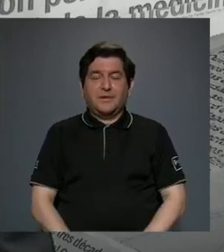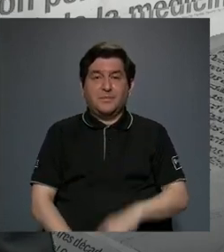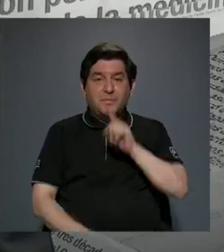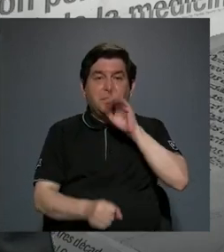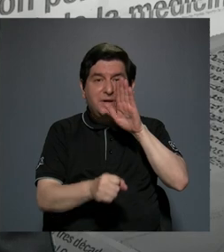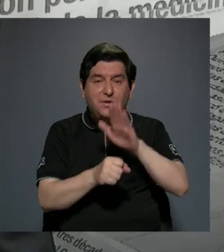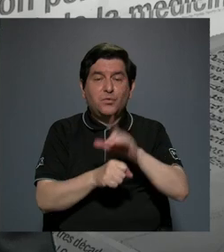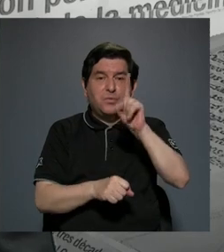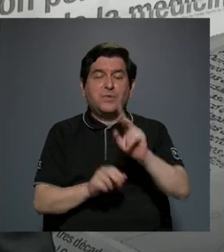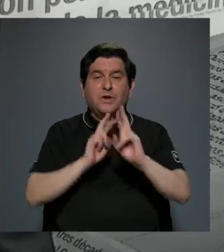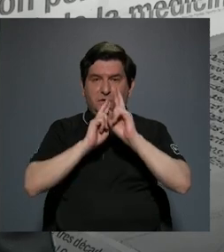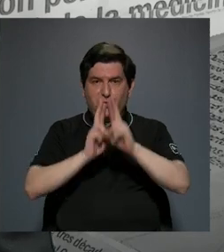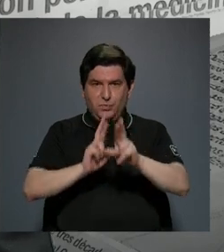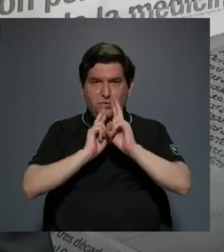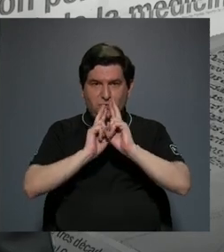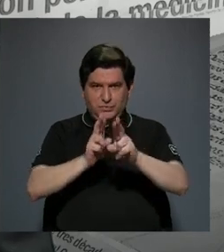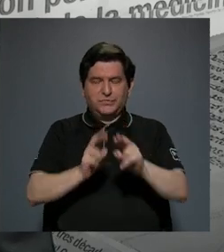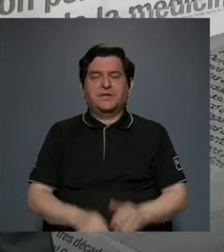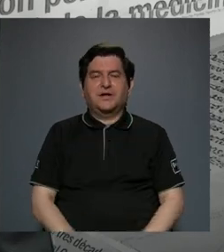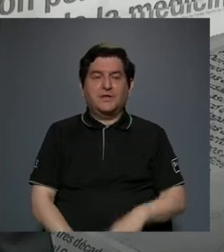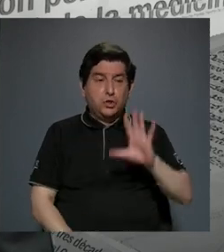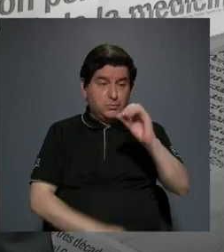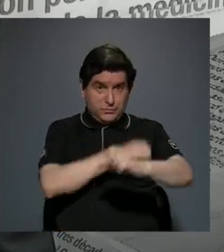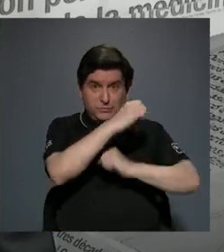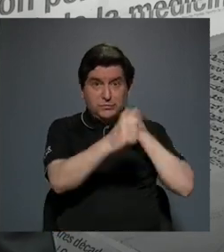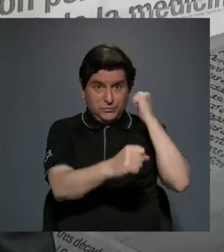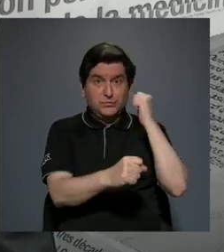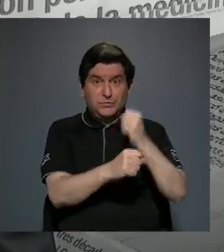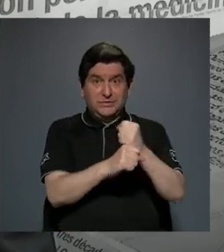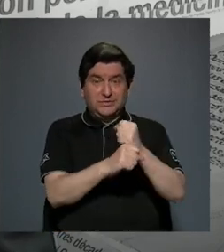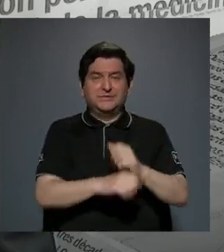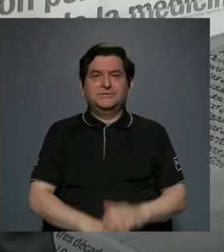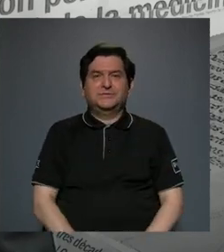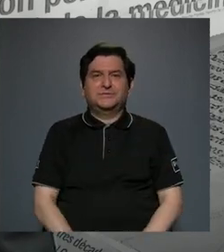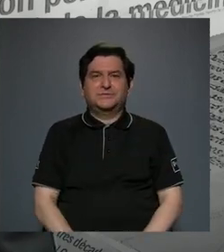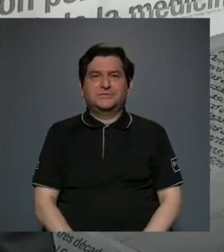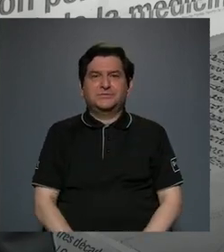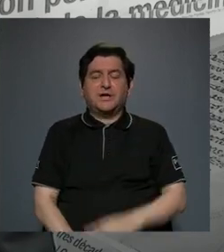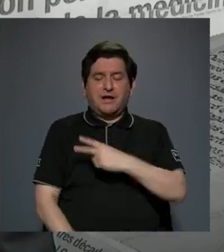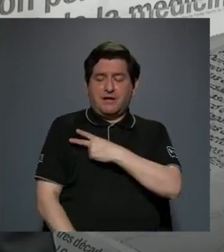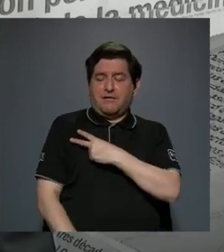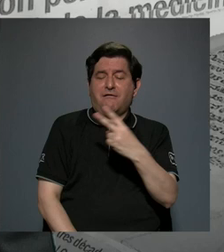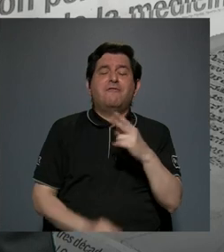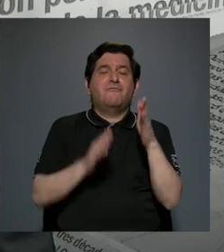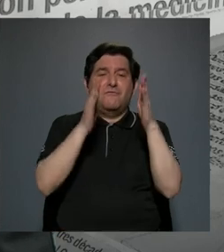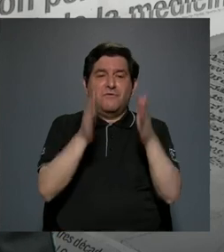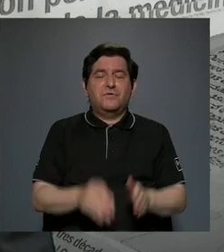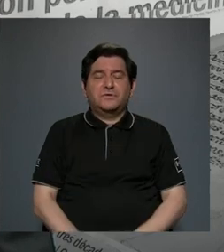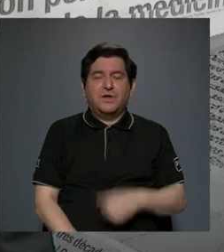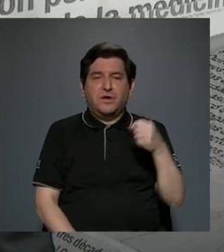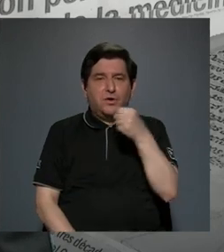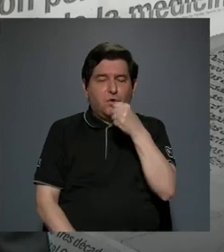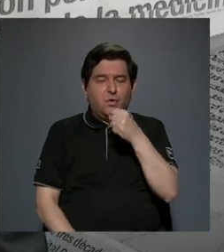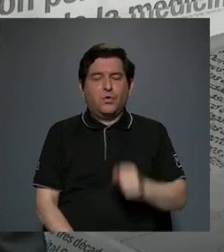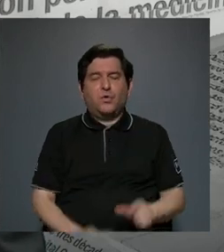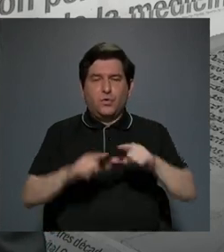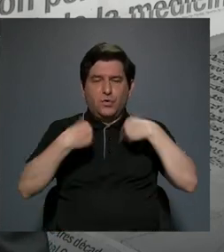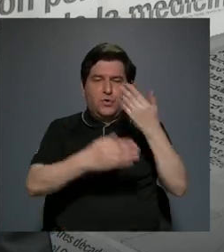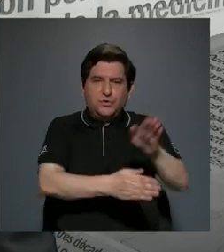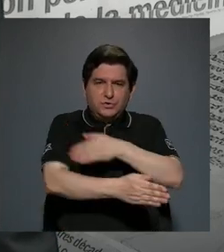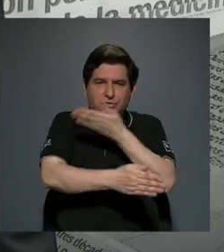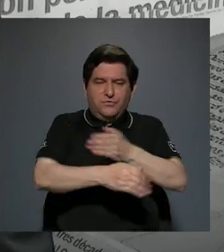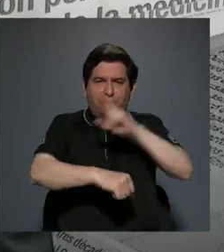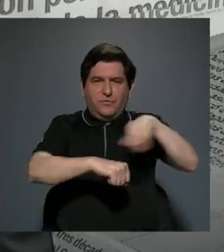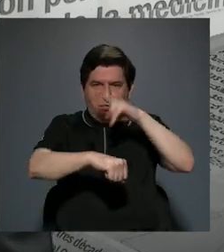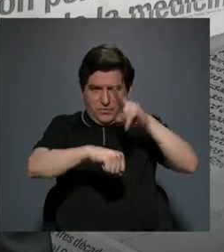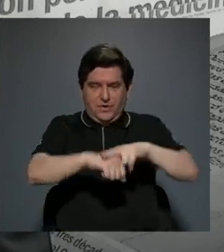un resultado. Porque por 50 años son los voluntarios del Coro Sinfónico Nacional personas